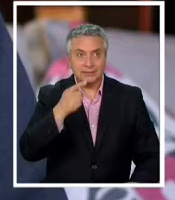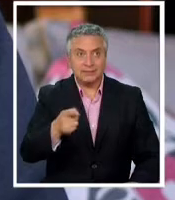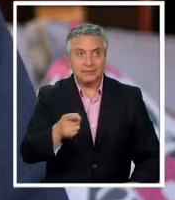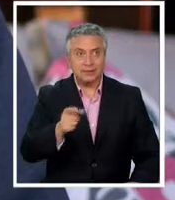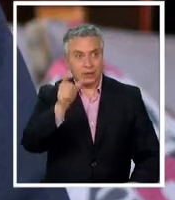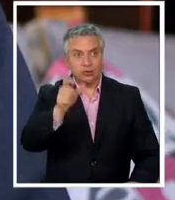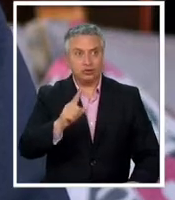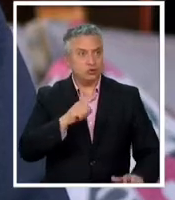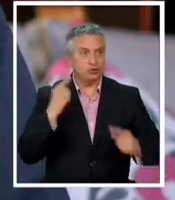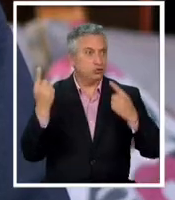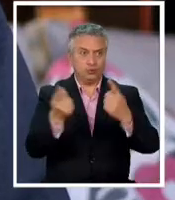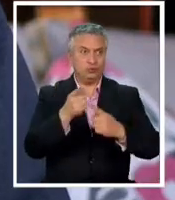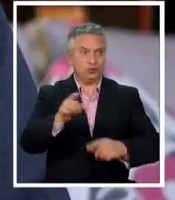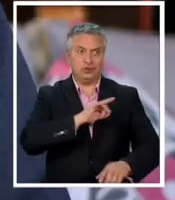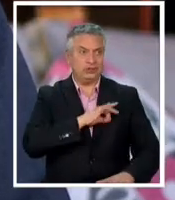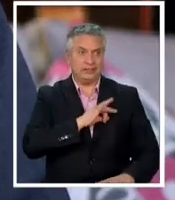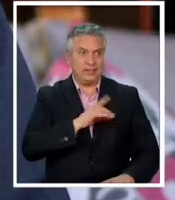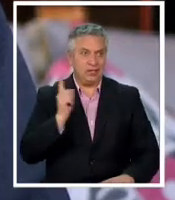como todos los chilenos